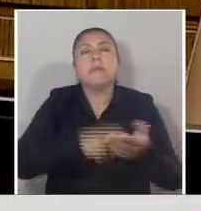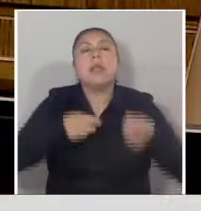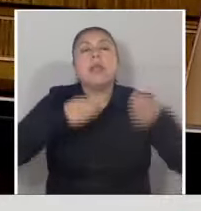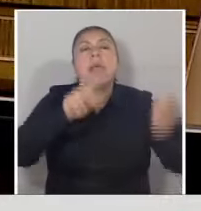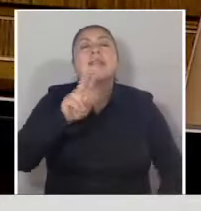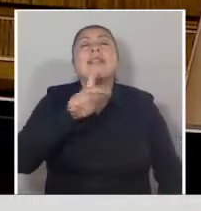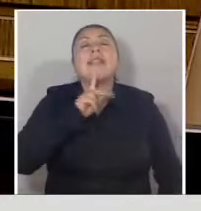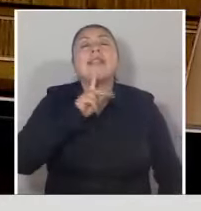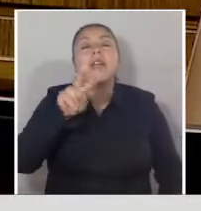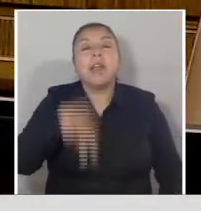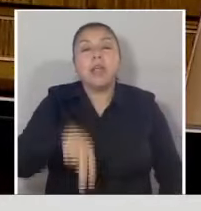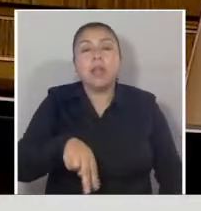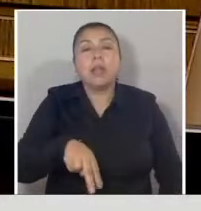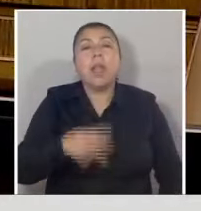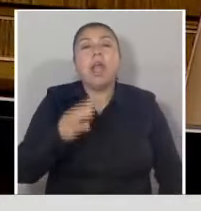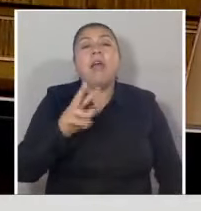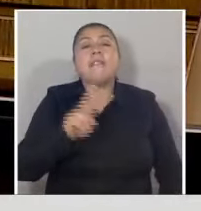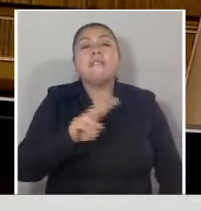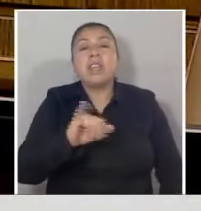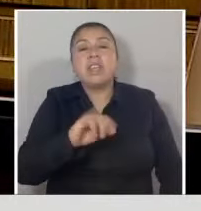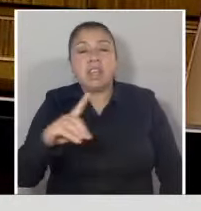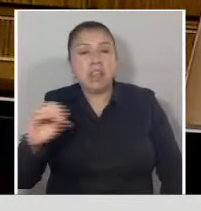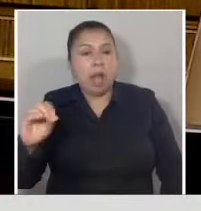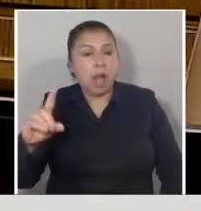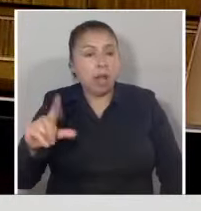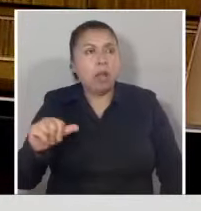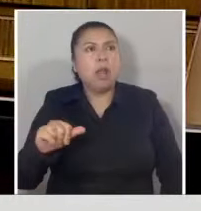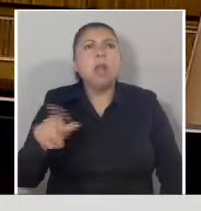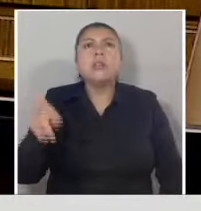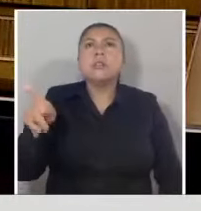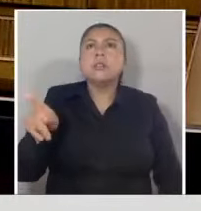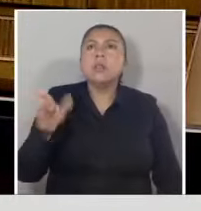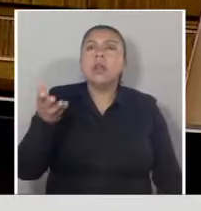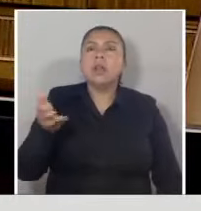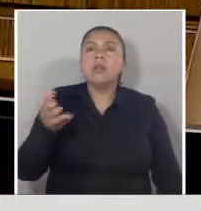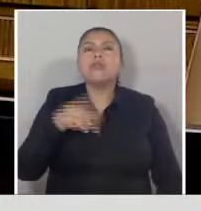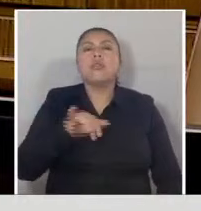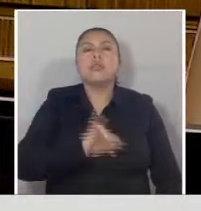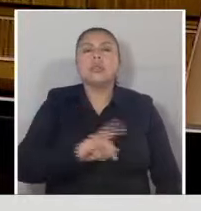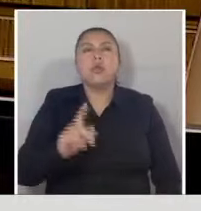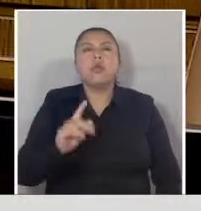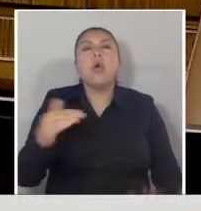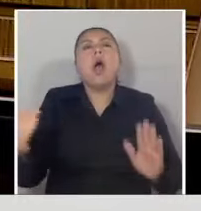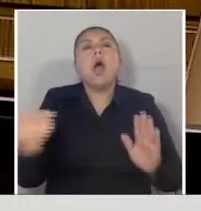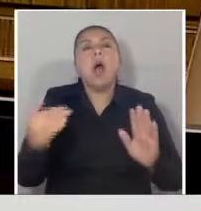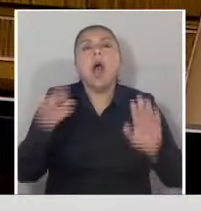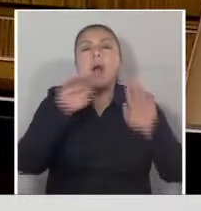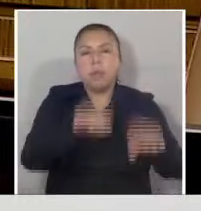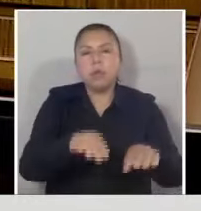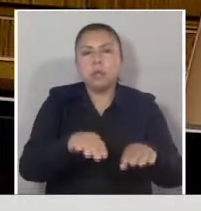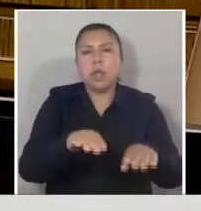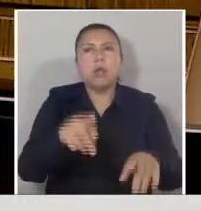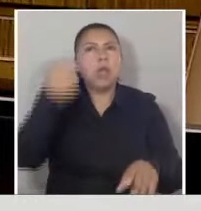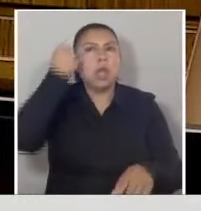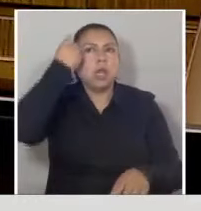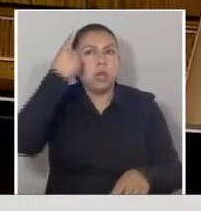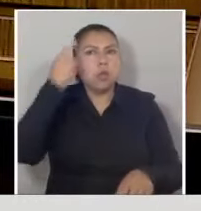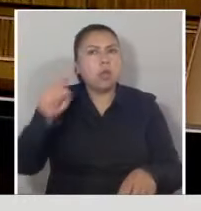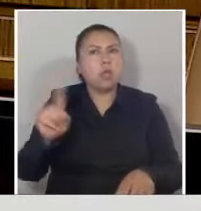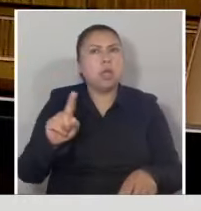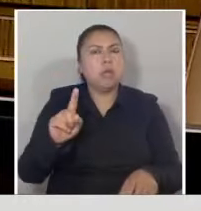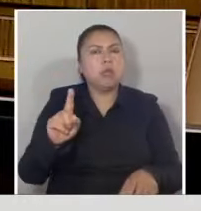a don Francisco Vidal, para que nos pueda decir si ellos ponderaron o no ponderaron esta situación. Entiendo que él no estaba en funciones cuando se tomó esta decisión,